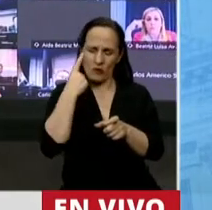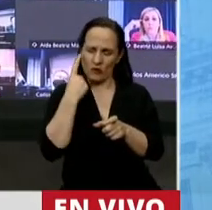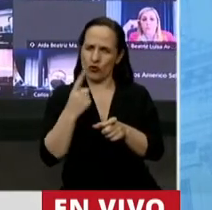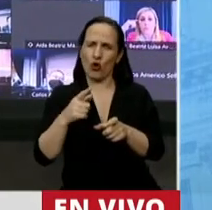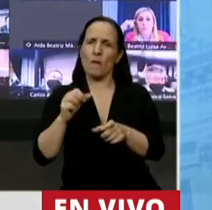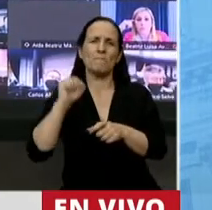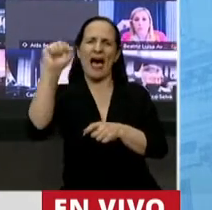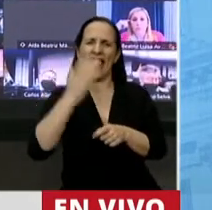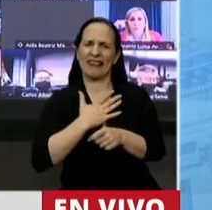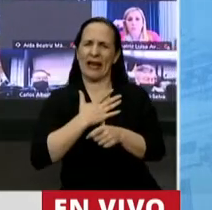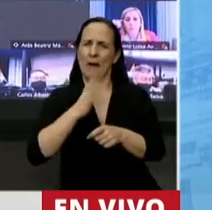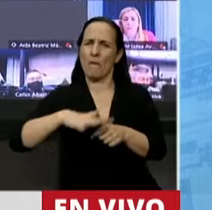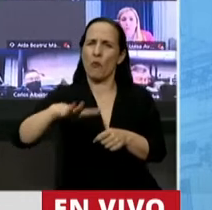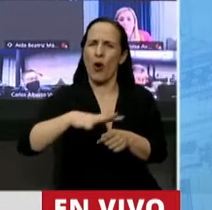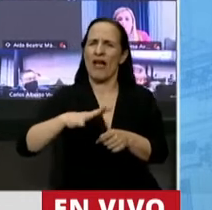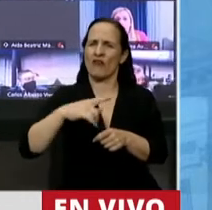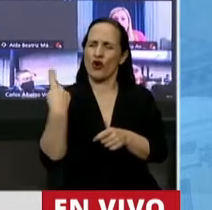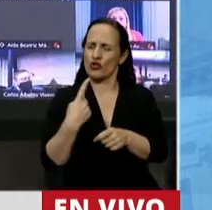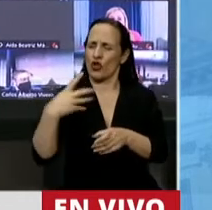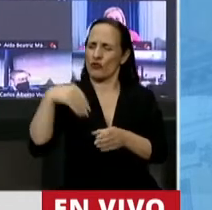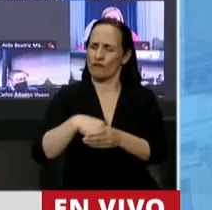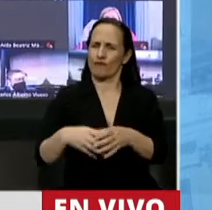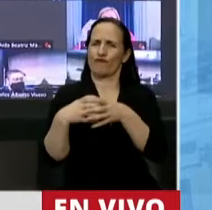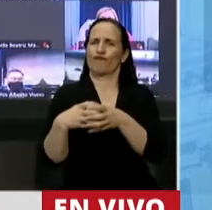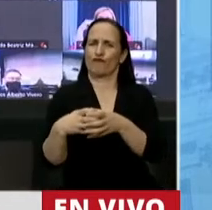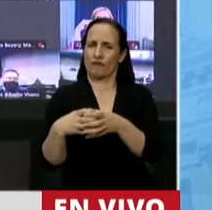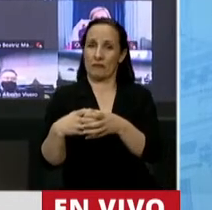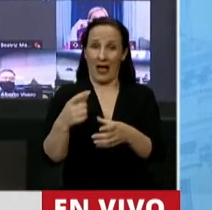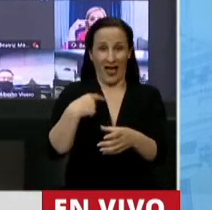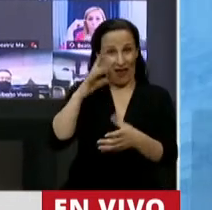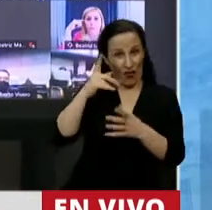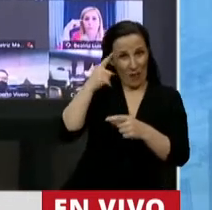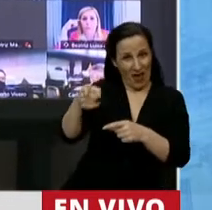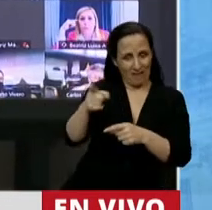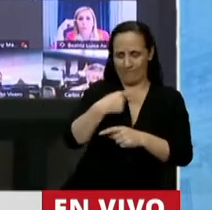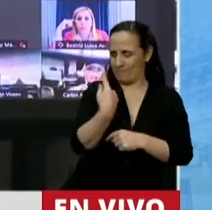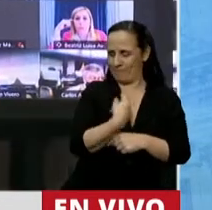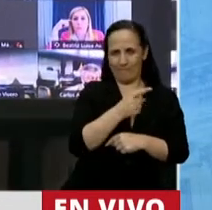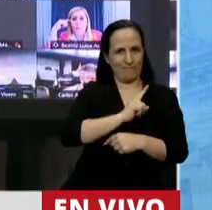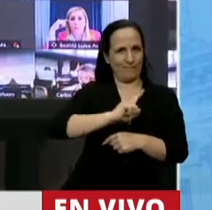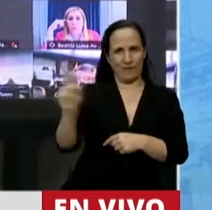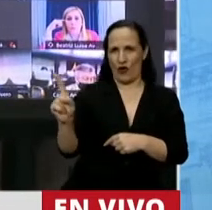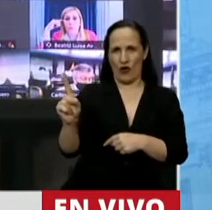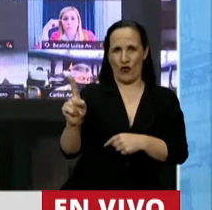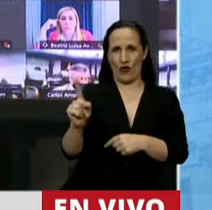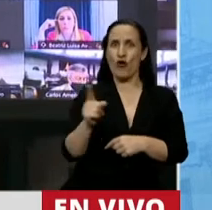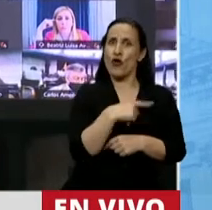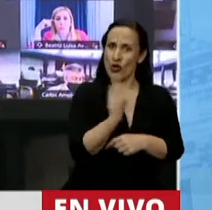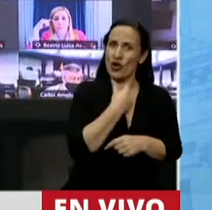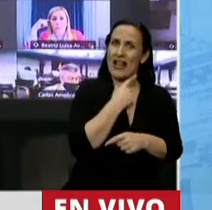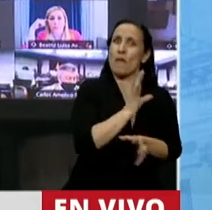toda la patria, todo el pueblo y todo el país. Nosotros no creemos esto señor presidente, queremos ser una parte